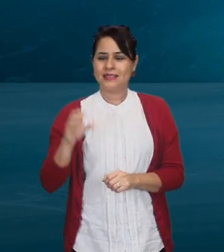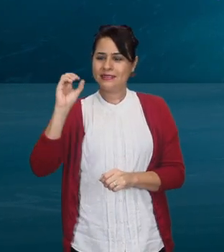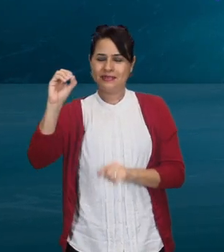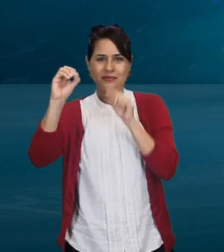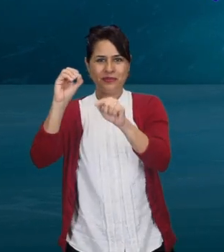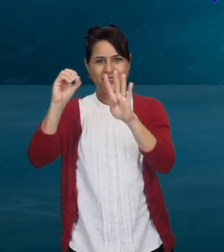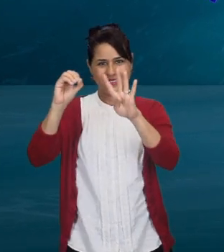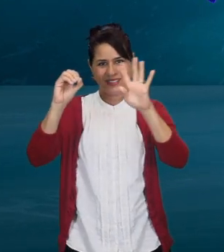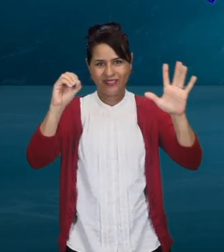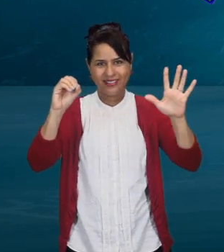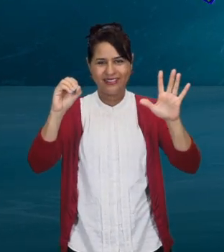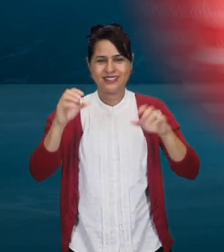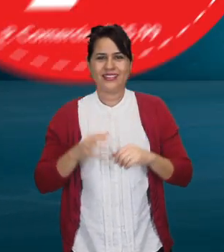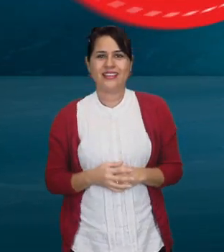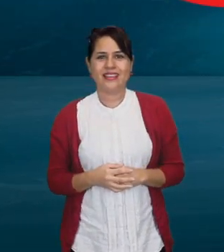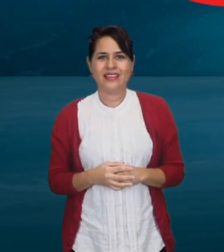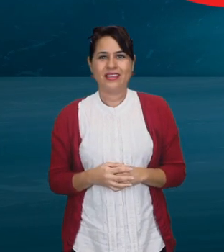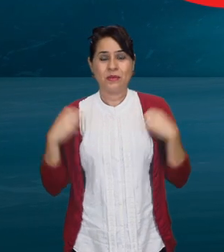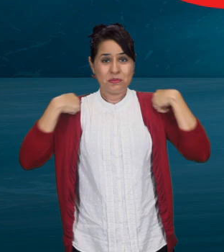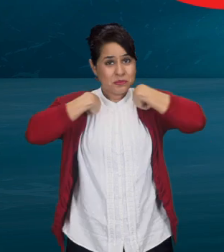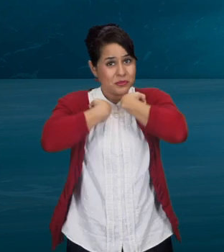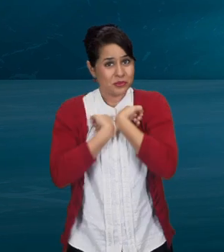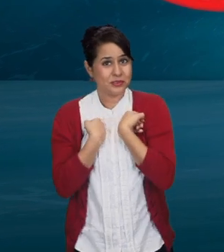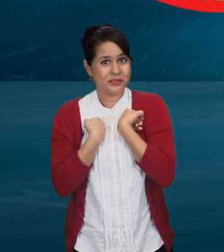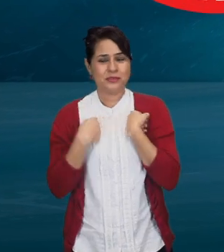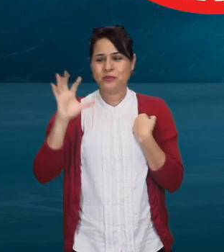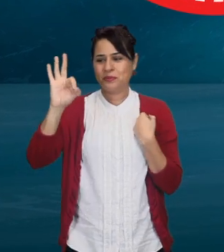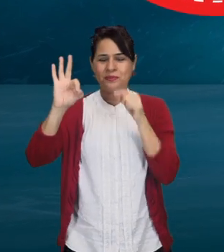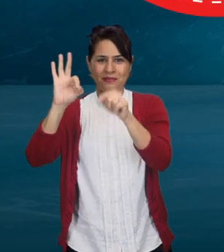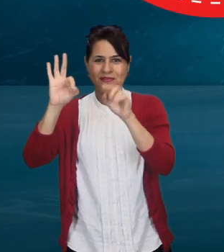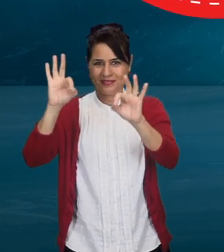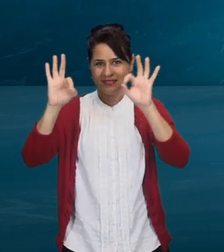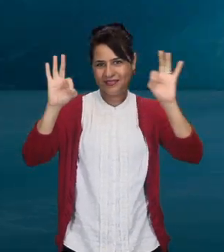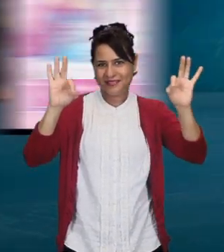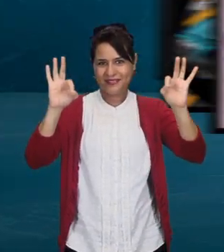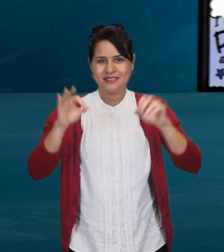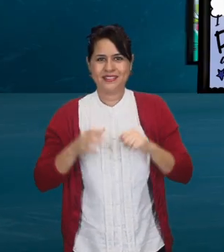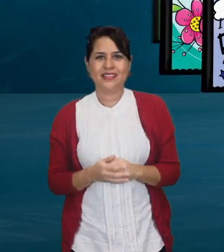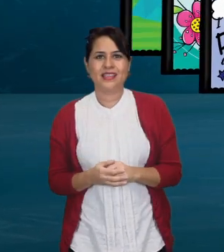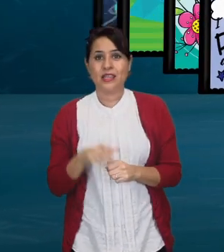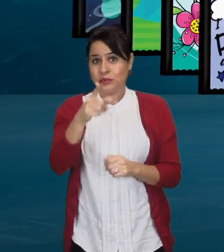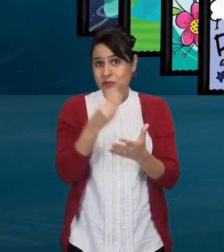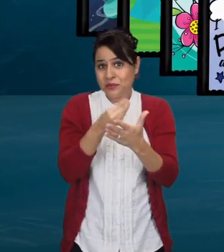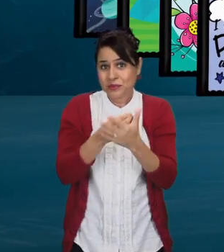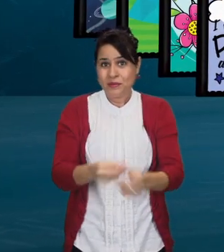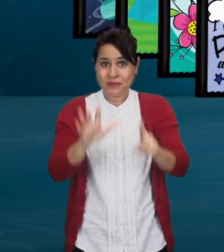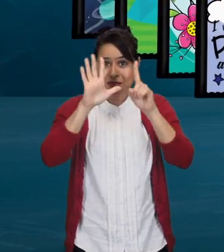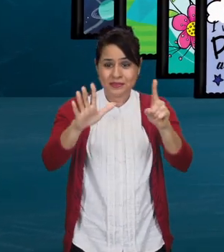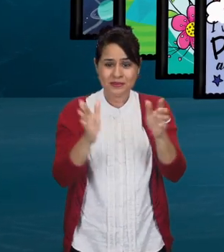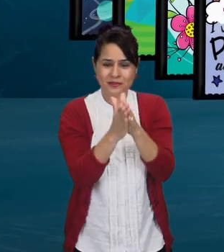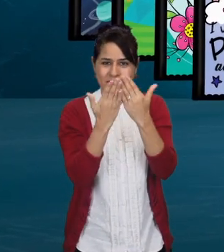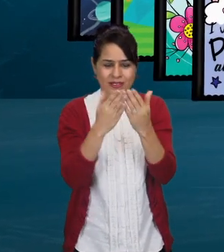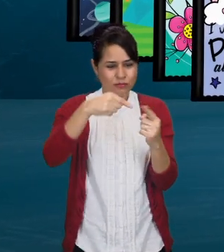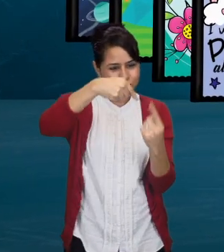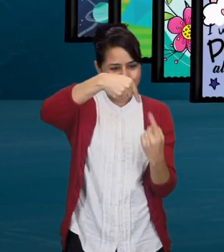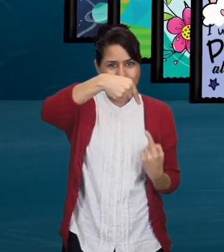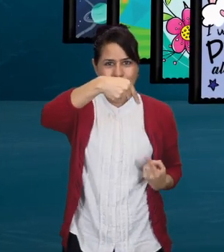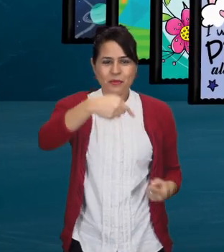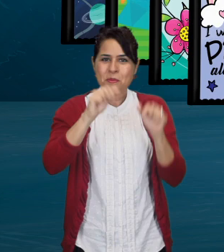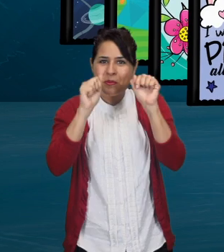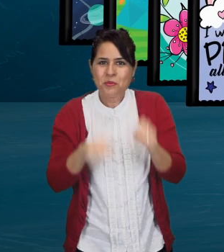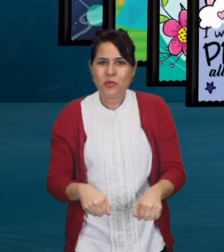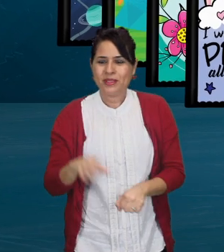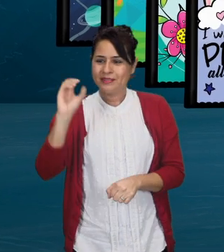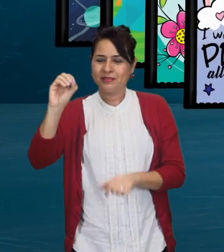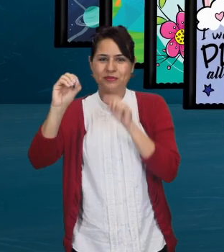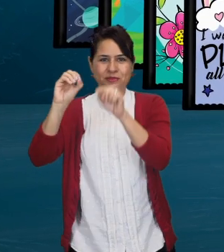45 centavos. Mochila Extreme, 9,99. Si compras 6 o más cuadernos cocidos, llévatelos